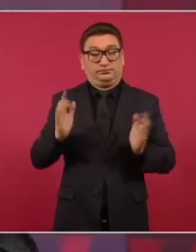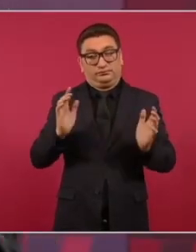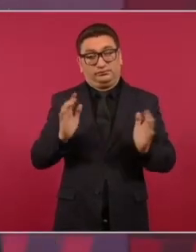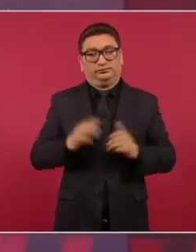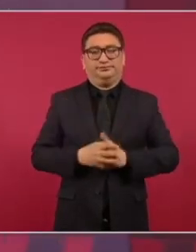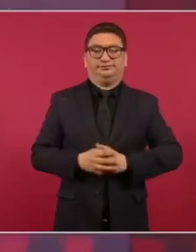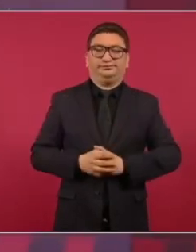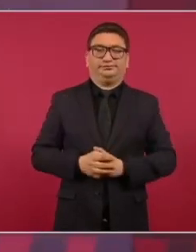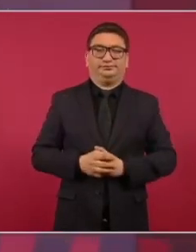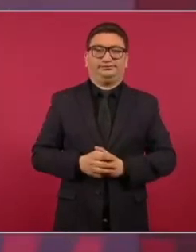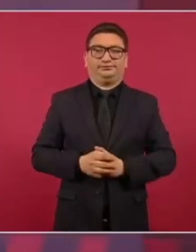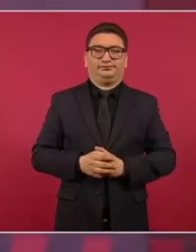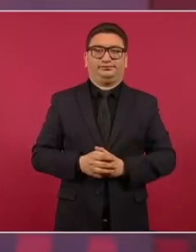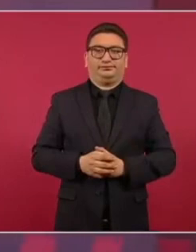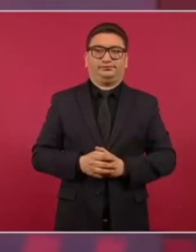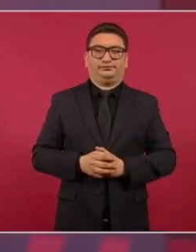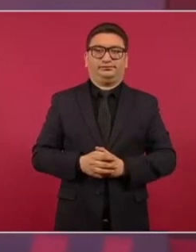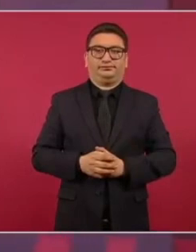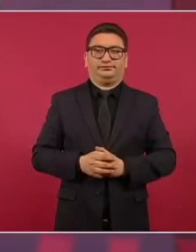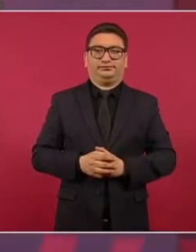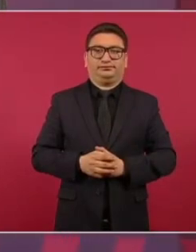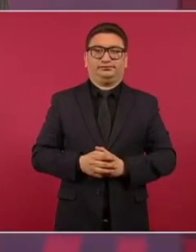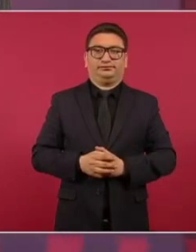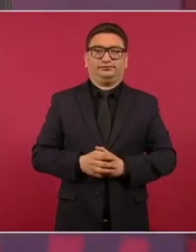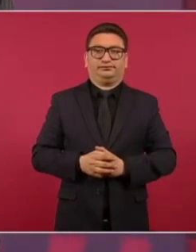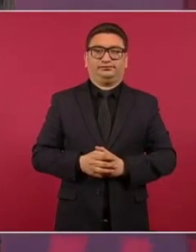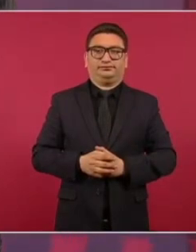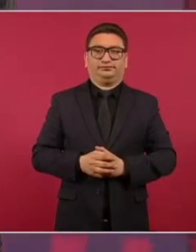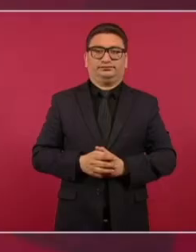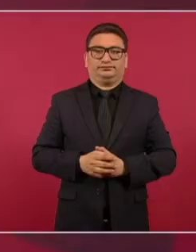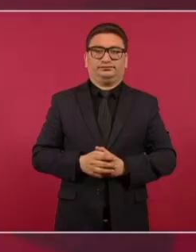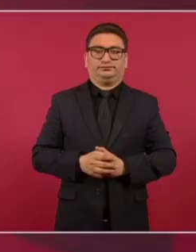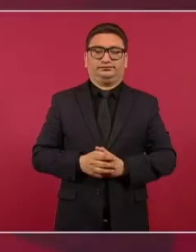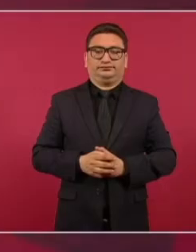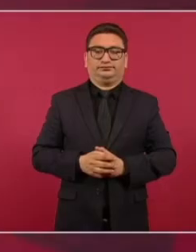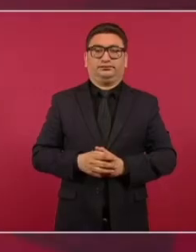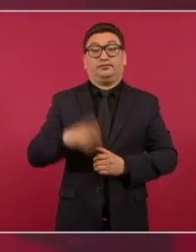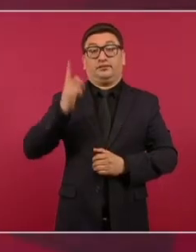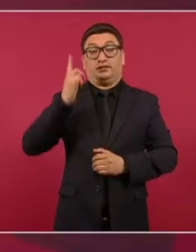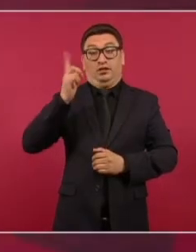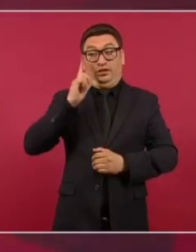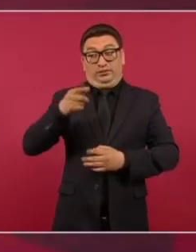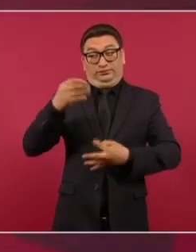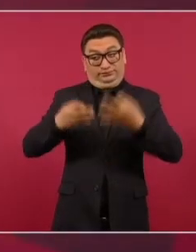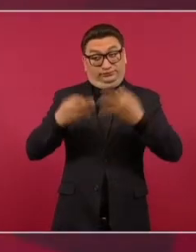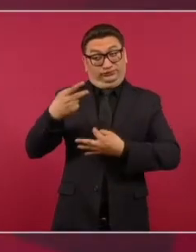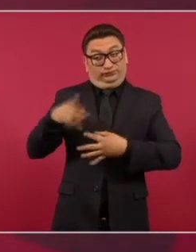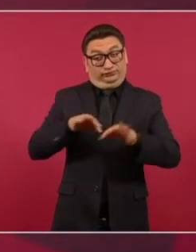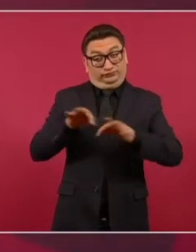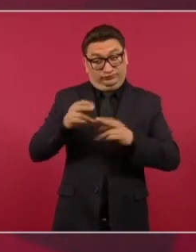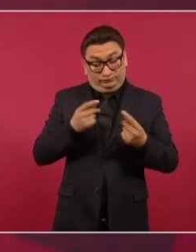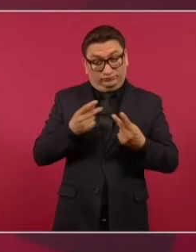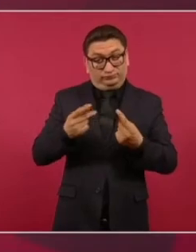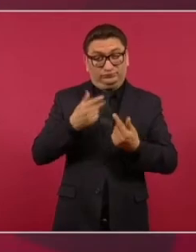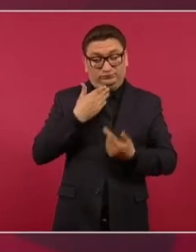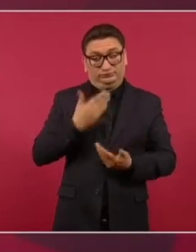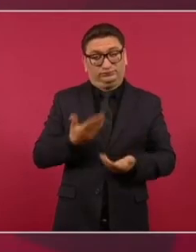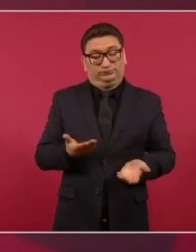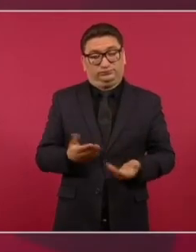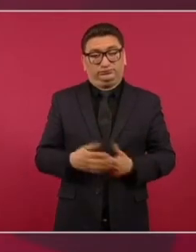y se apliquen los de